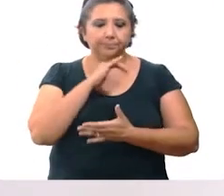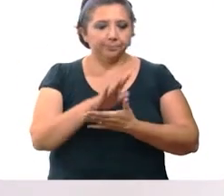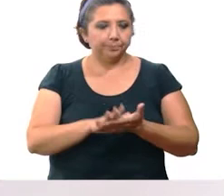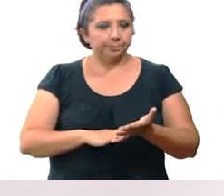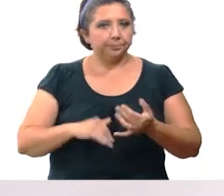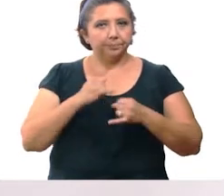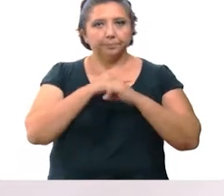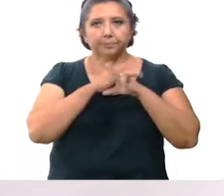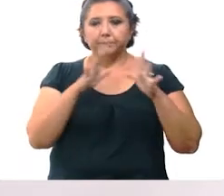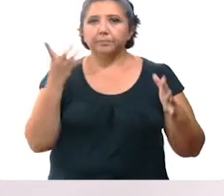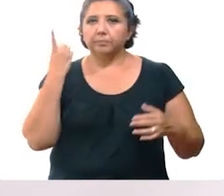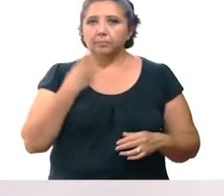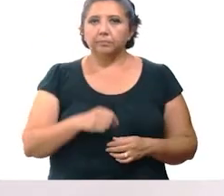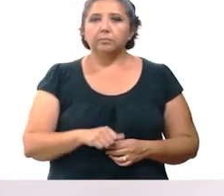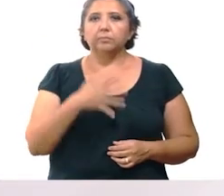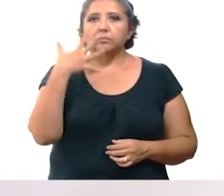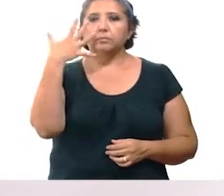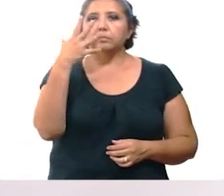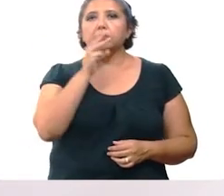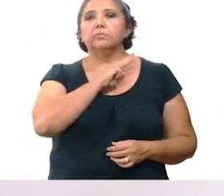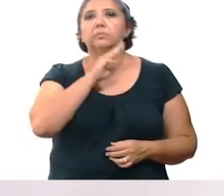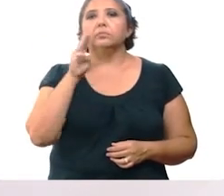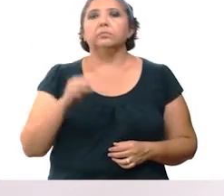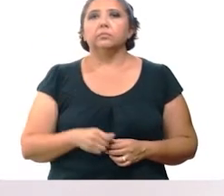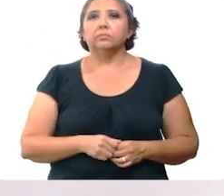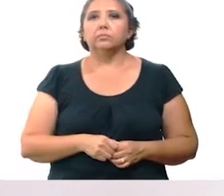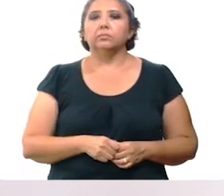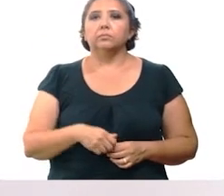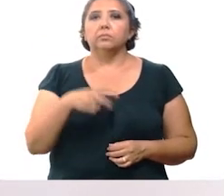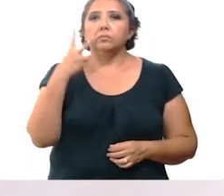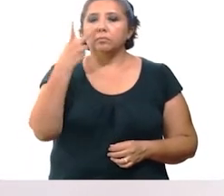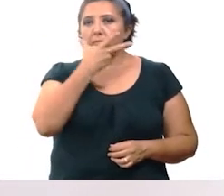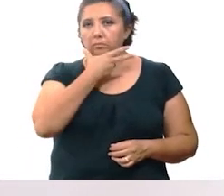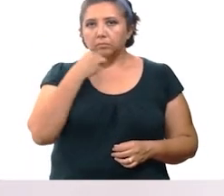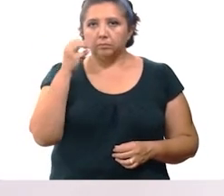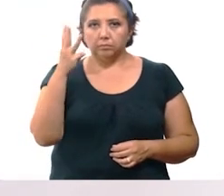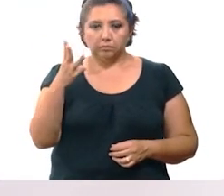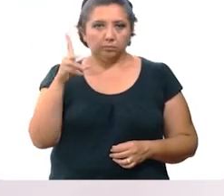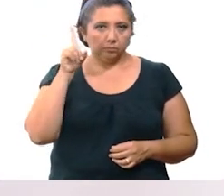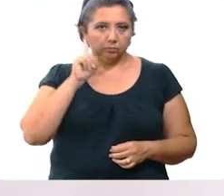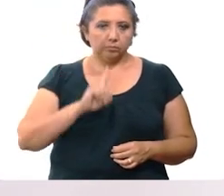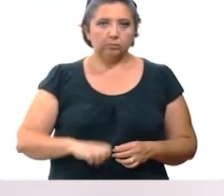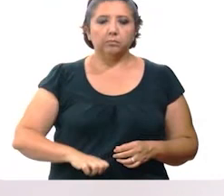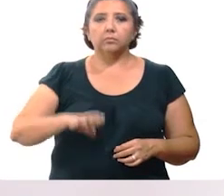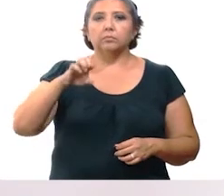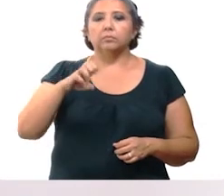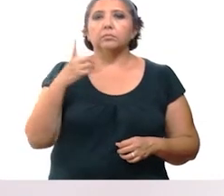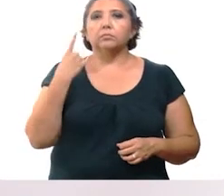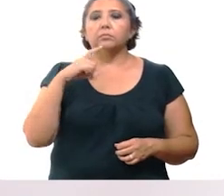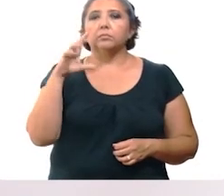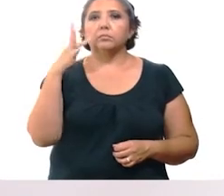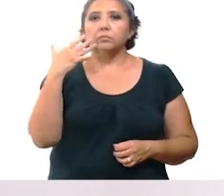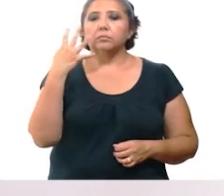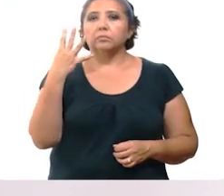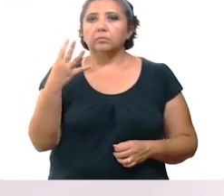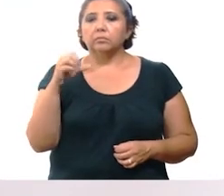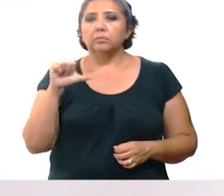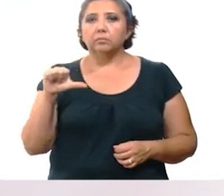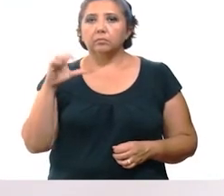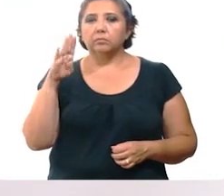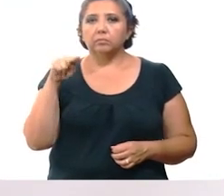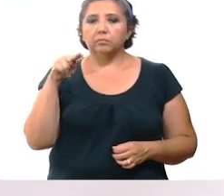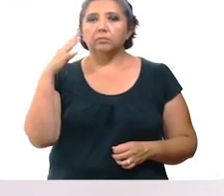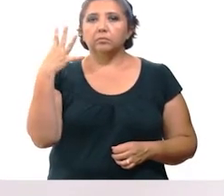Lamentablemente en este parte médico informamos de cinco fallecimientos, son dos hombres y tres mujeres, de un rango de edad de 54 a